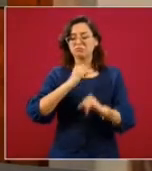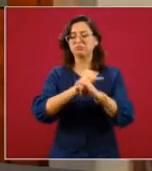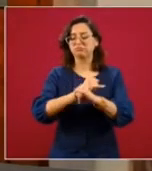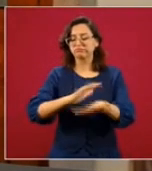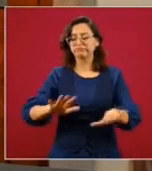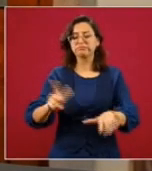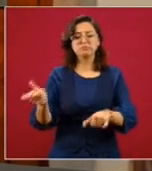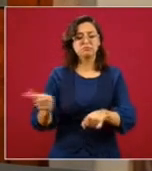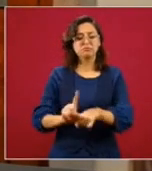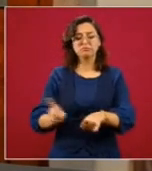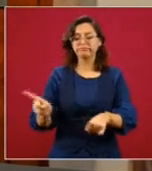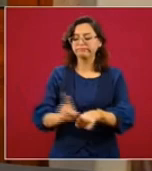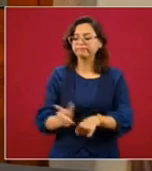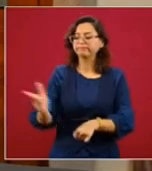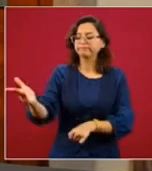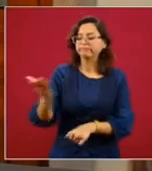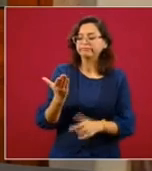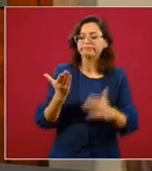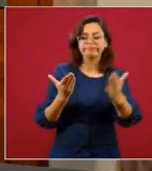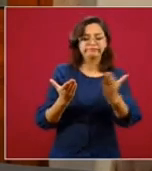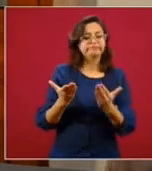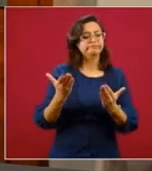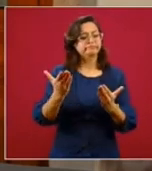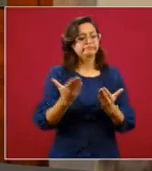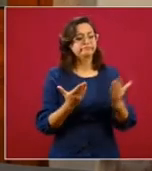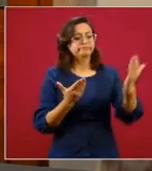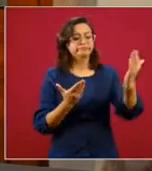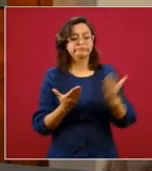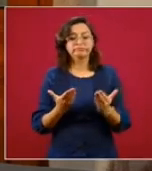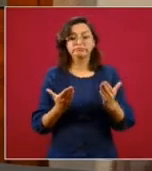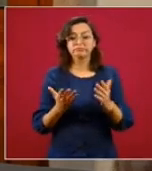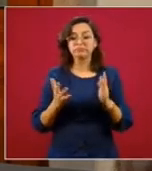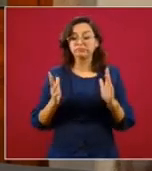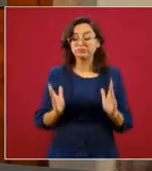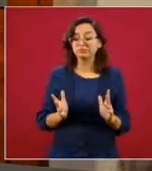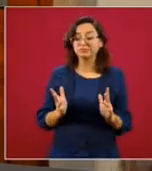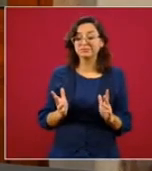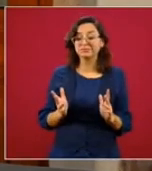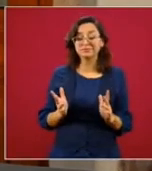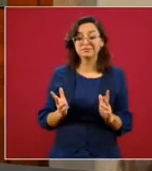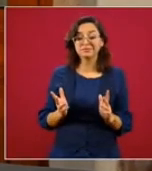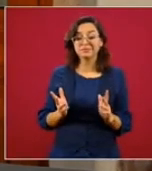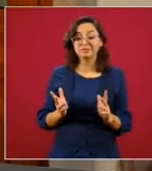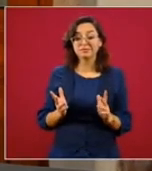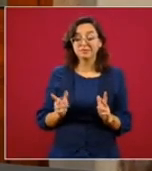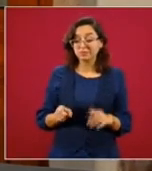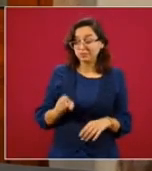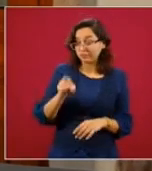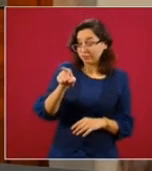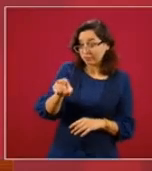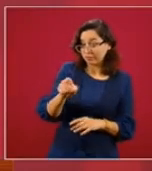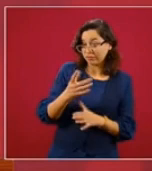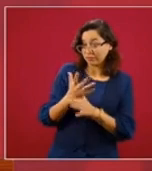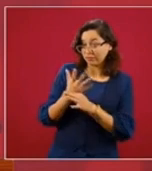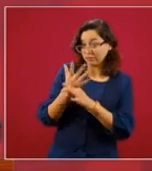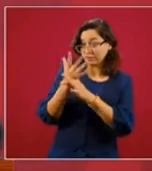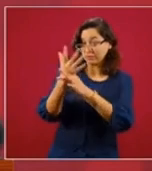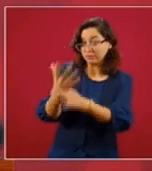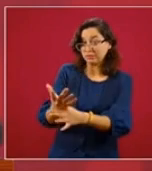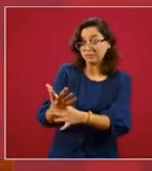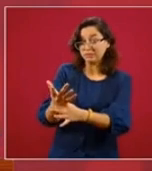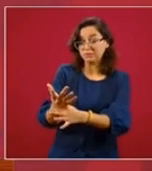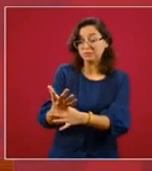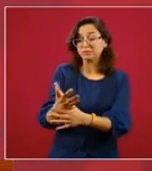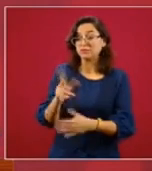Entonces, si yo tuviese esa información del